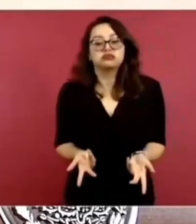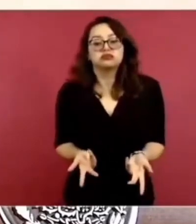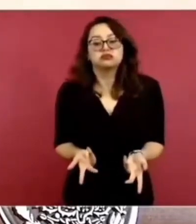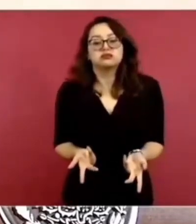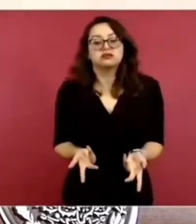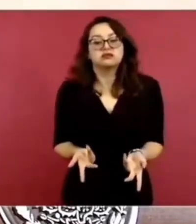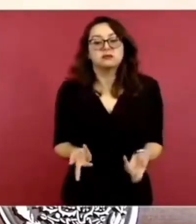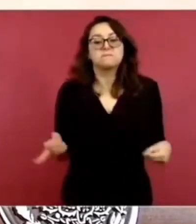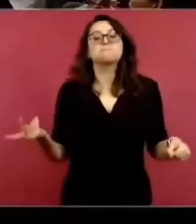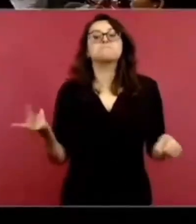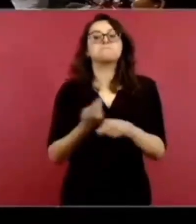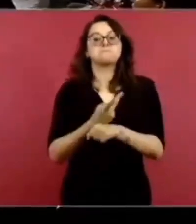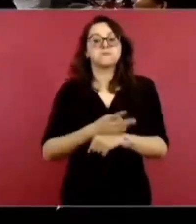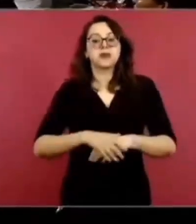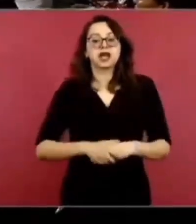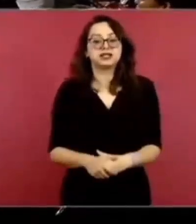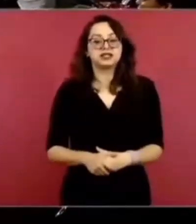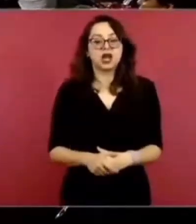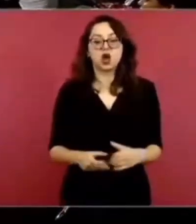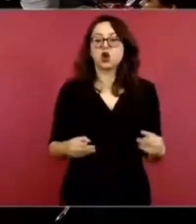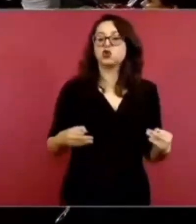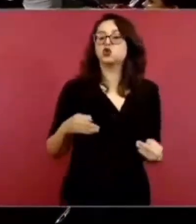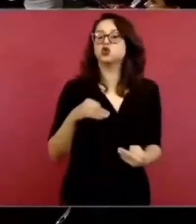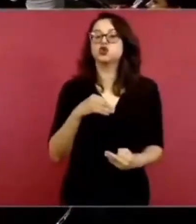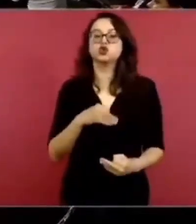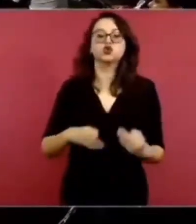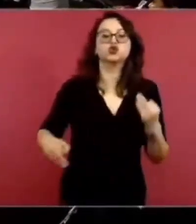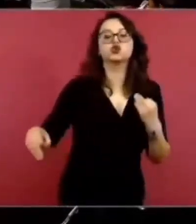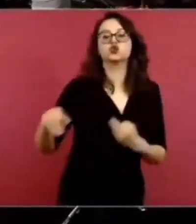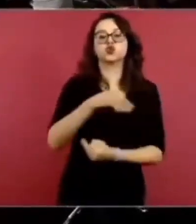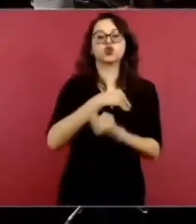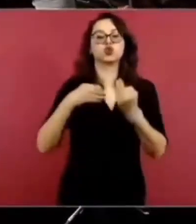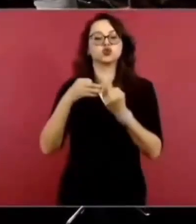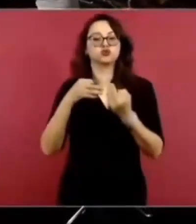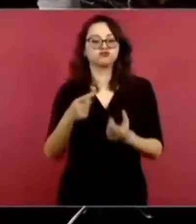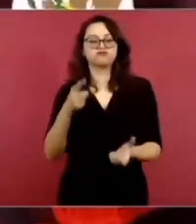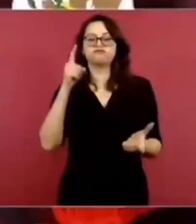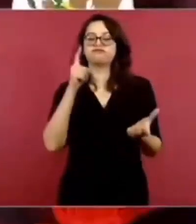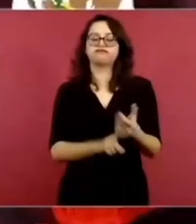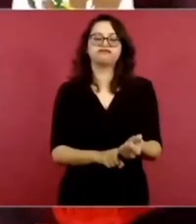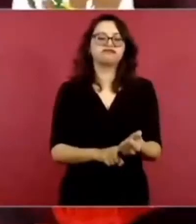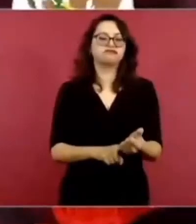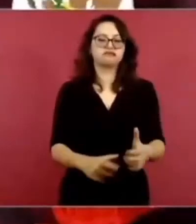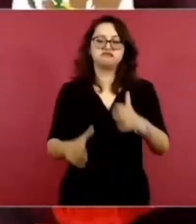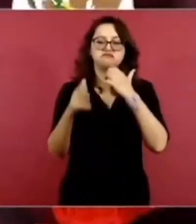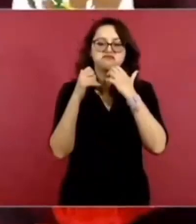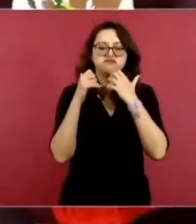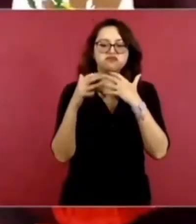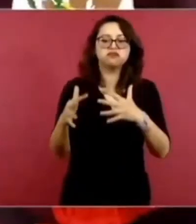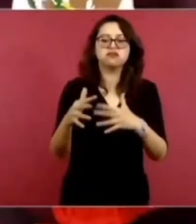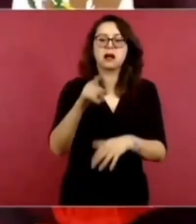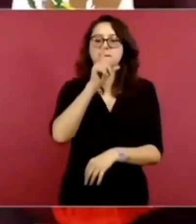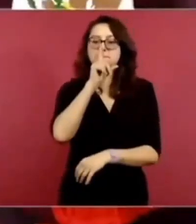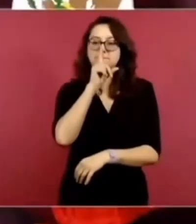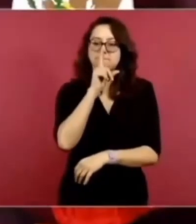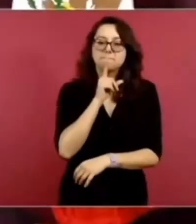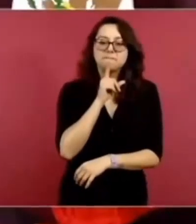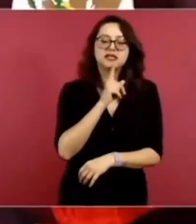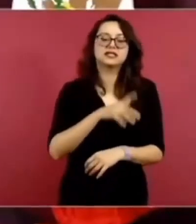que pues todos están entregados por entero a la mentira